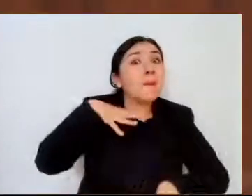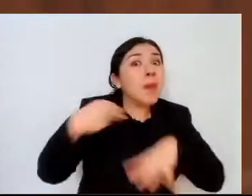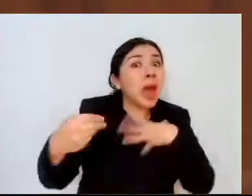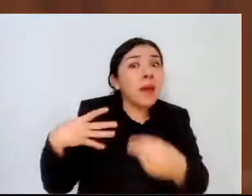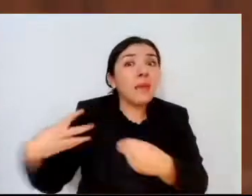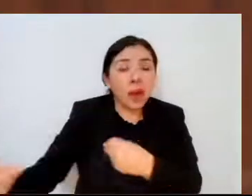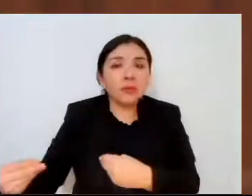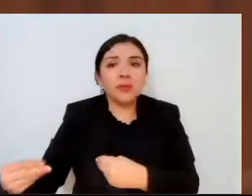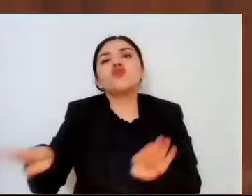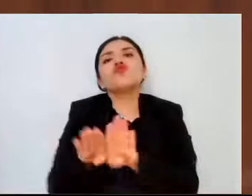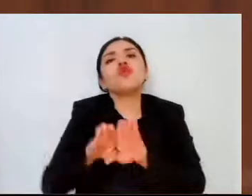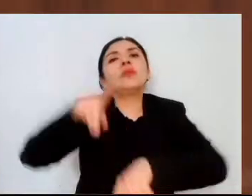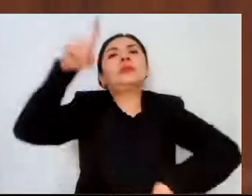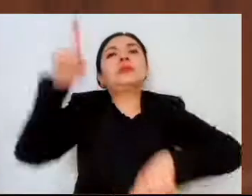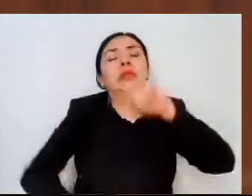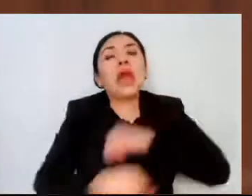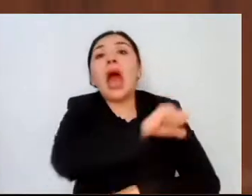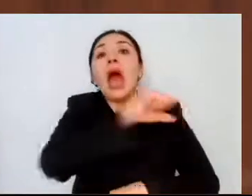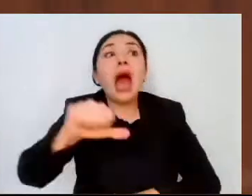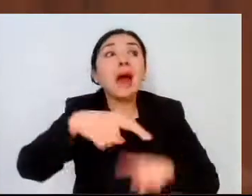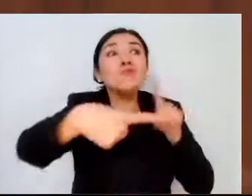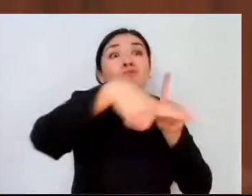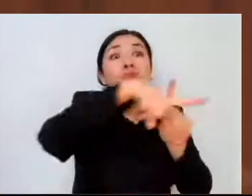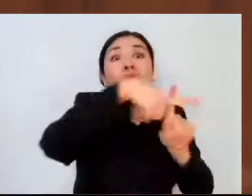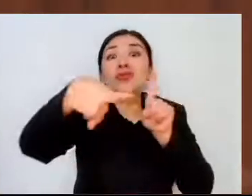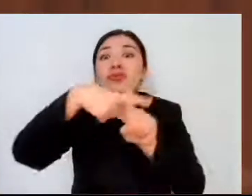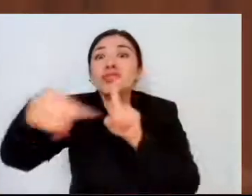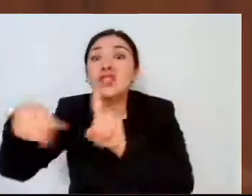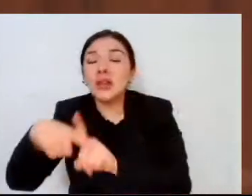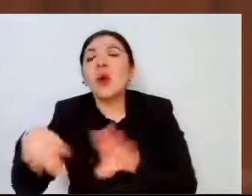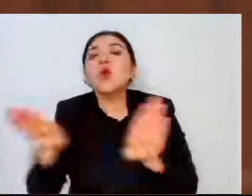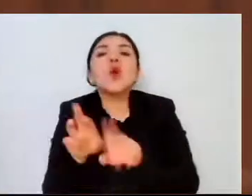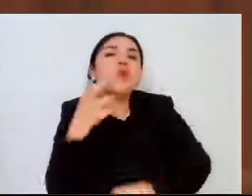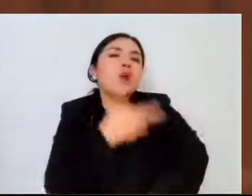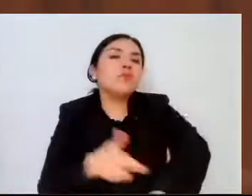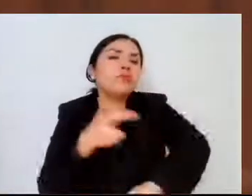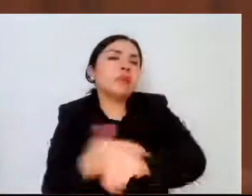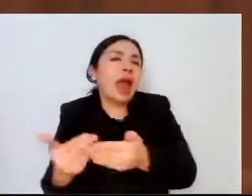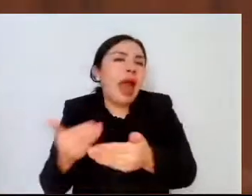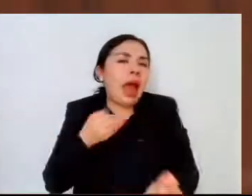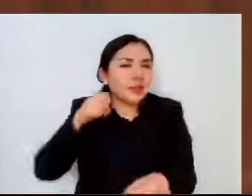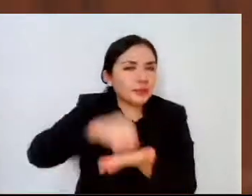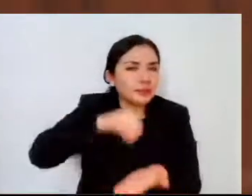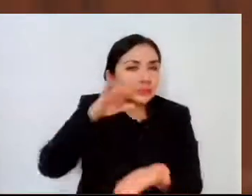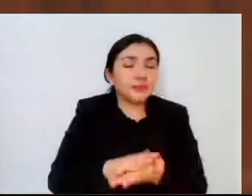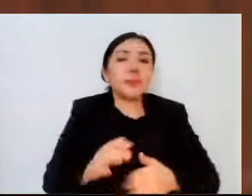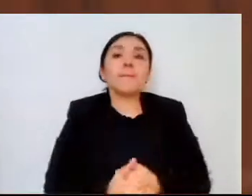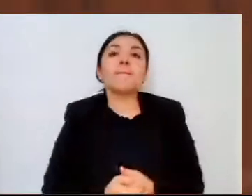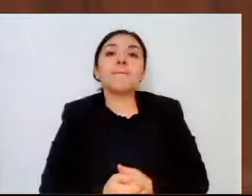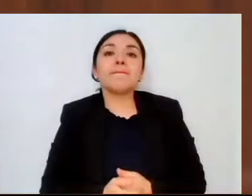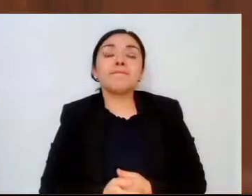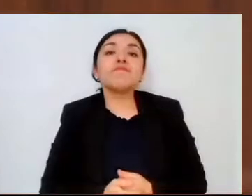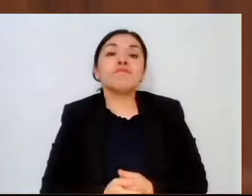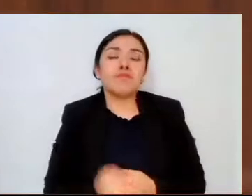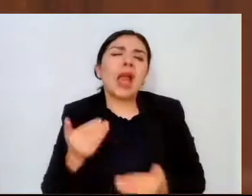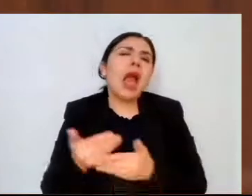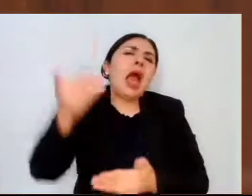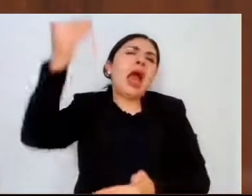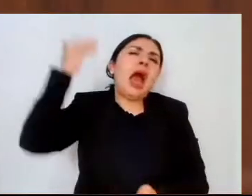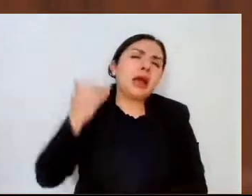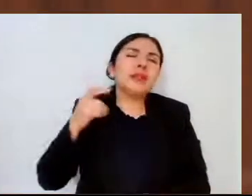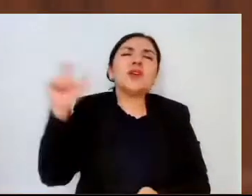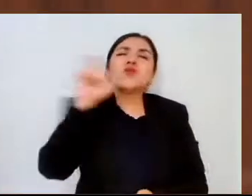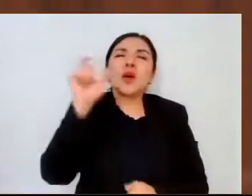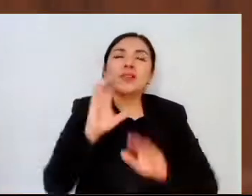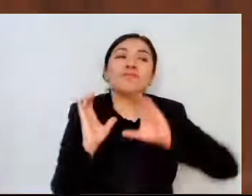frente a los casos positivos conforme al protocolo establecido. Como en su momento lo hicimos con el regreso